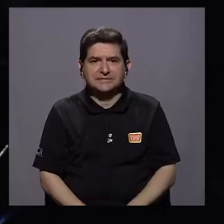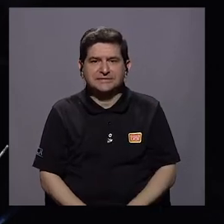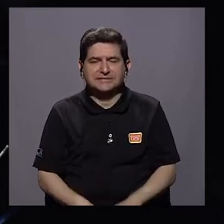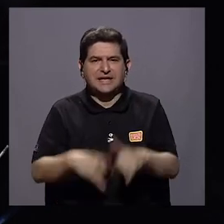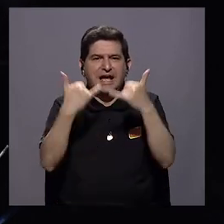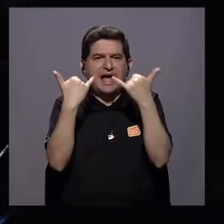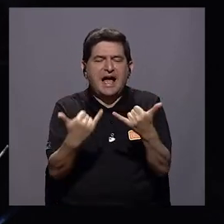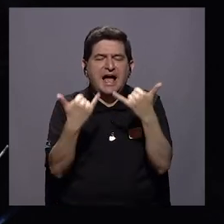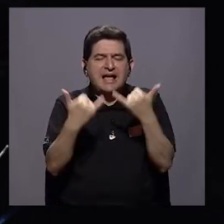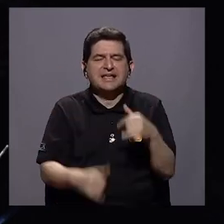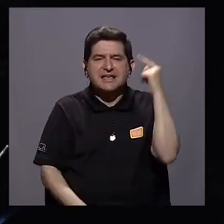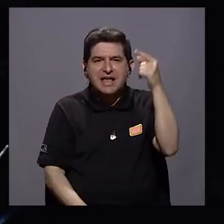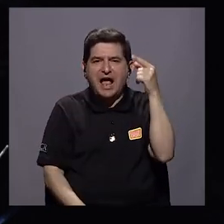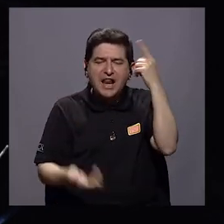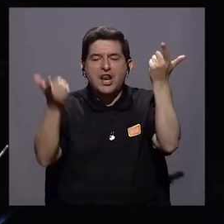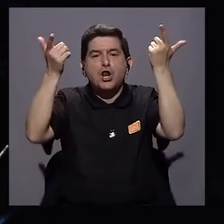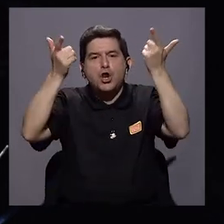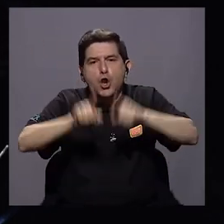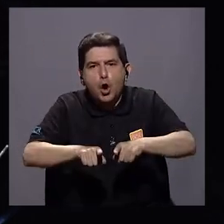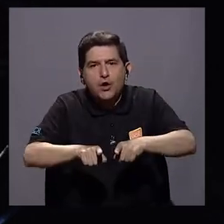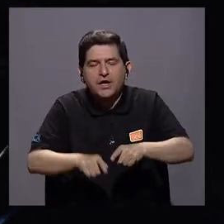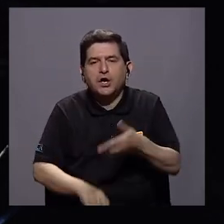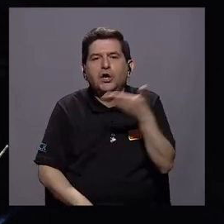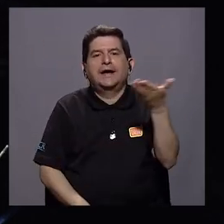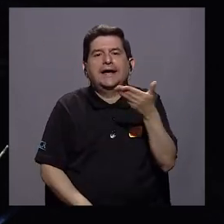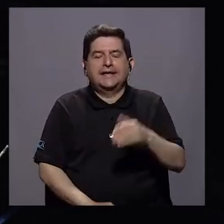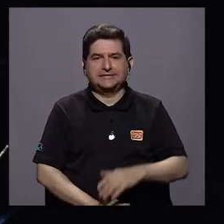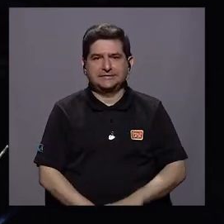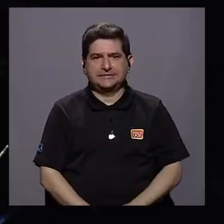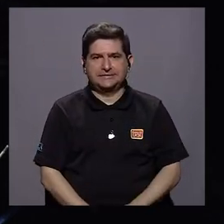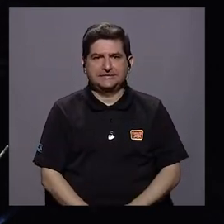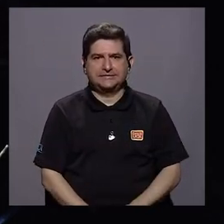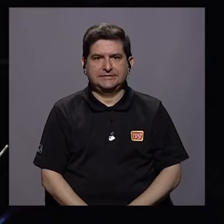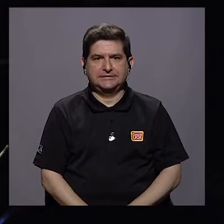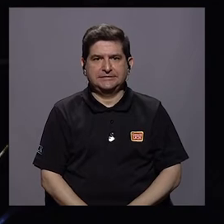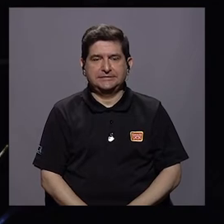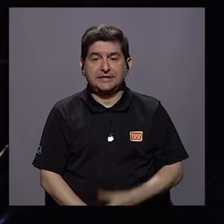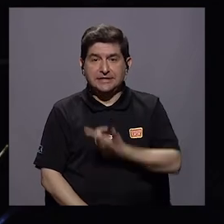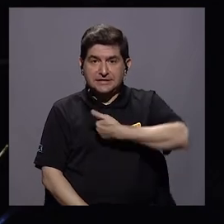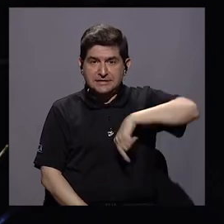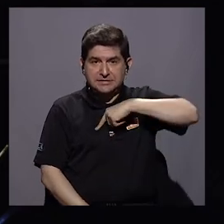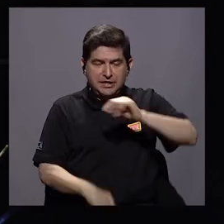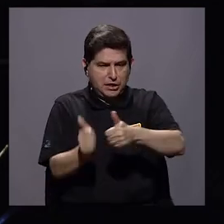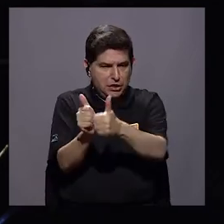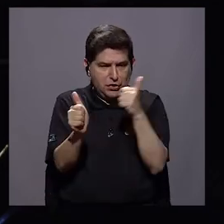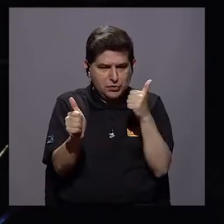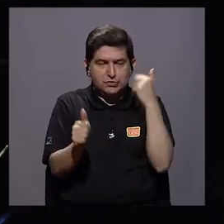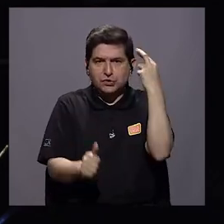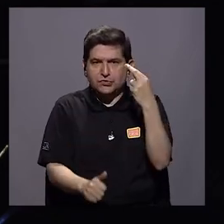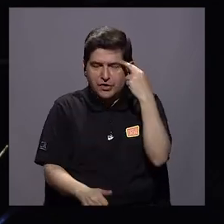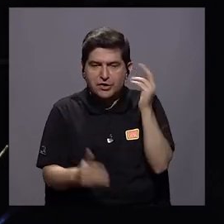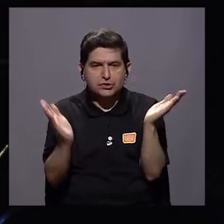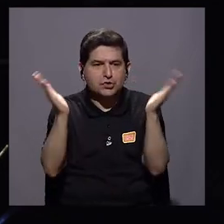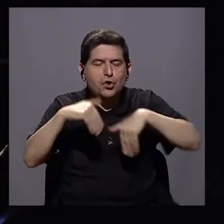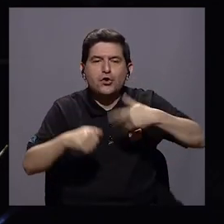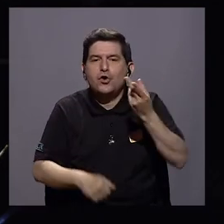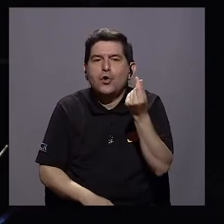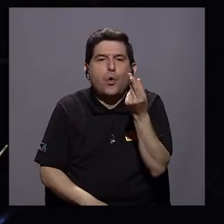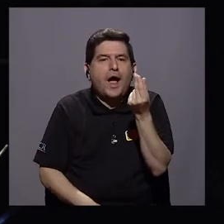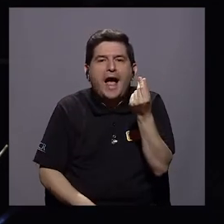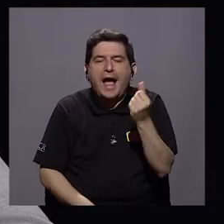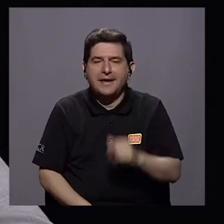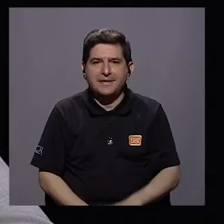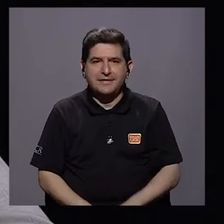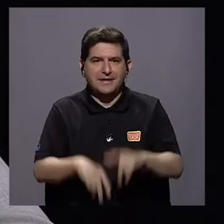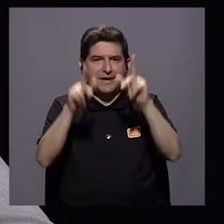evidentemente tiene que suceder. ¿Y qué es eso, don Marlon? Si estamos en recesión es porque no hay dinero.